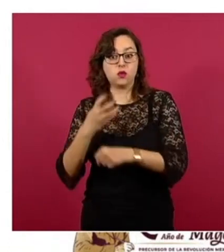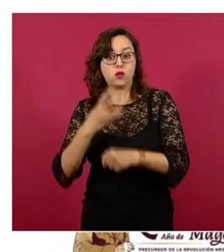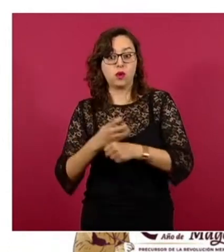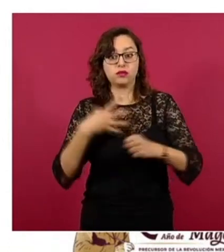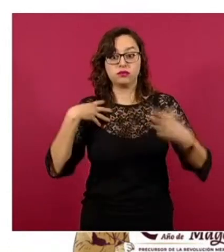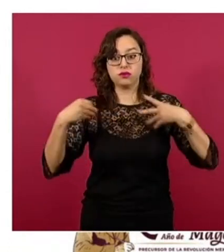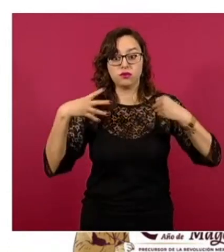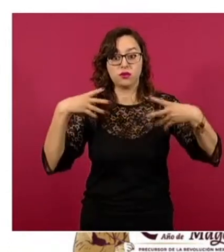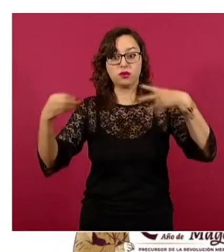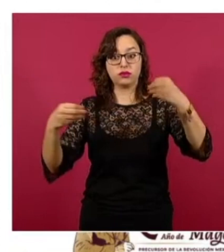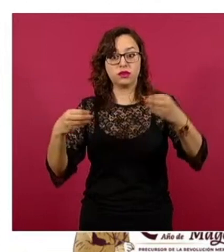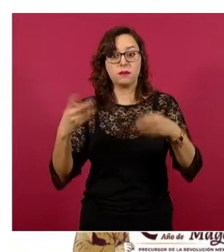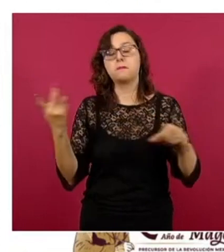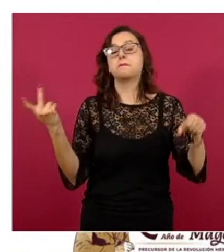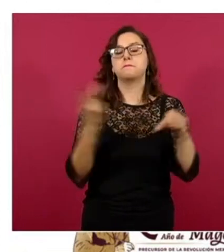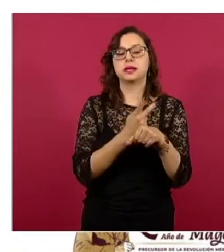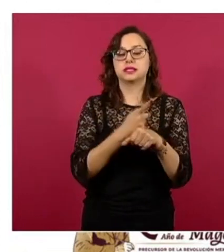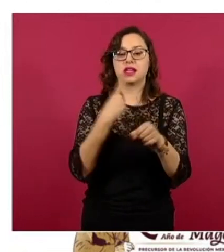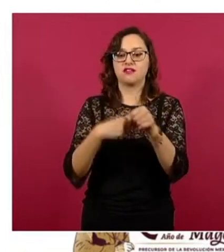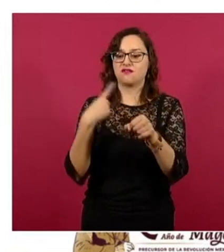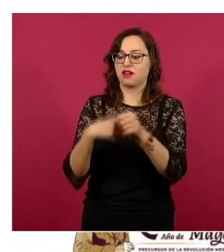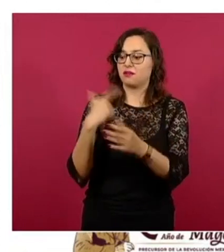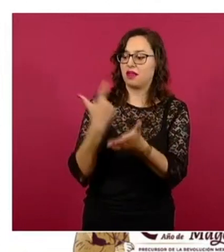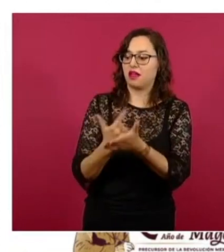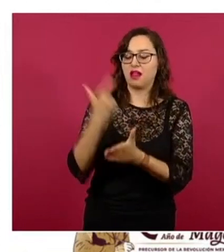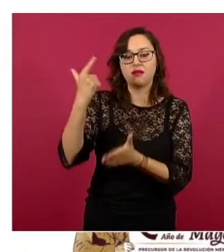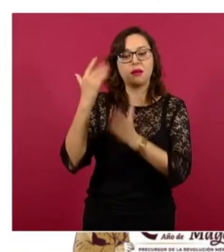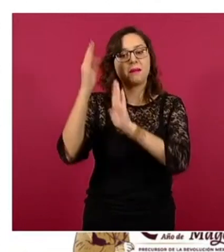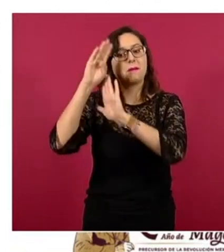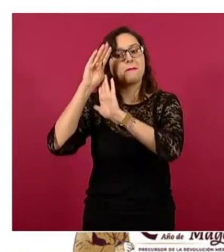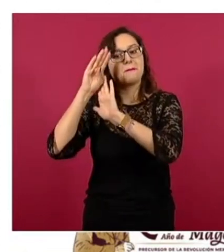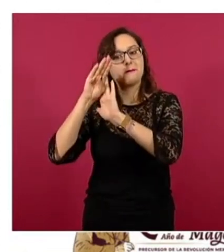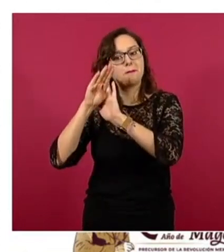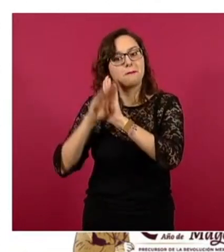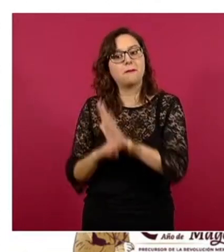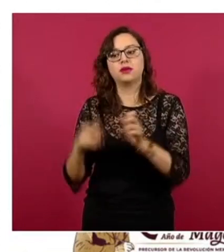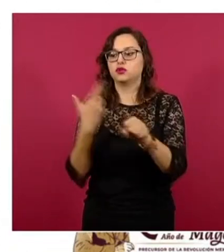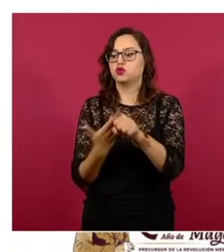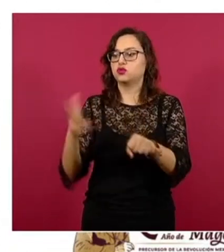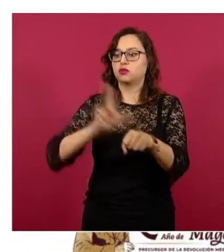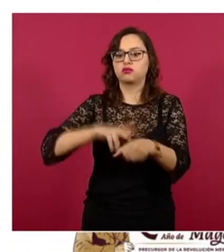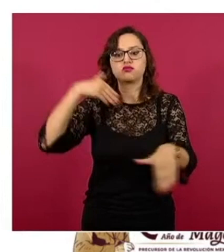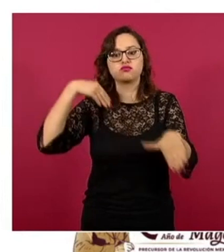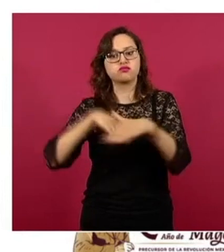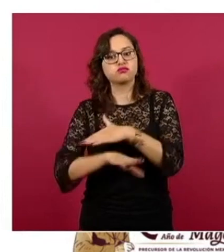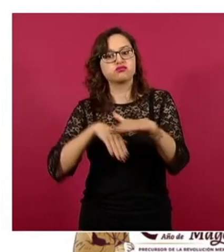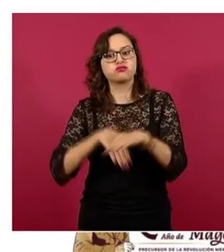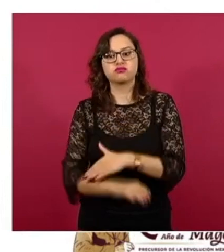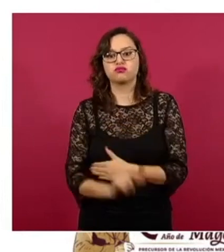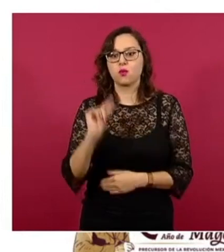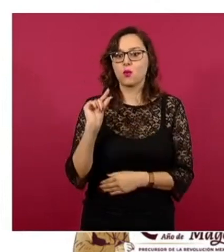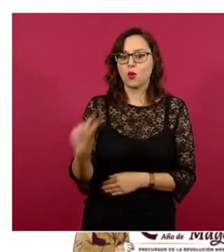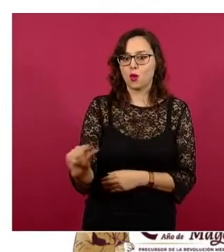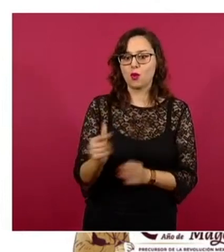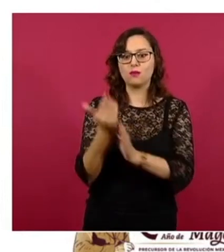tuvimos una cantidad, una proporción de personas hospitalizadas sustancialmente menor a lo que ocurrió al